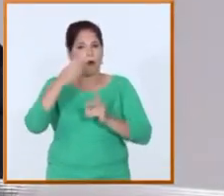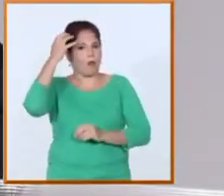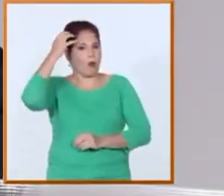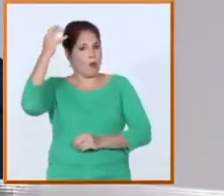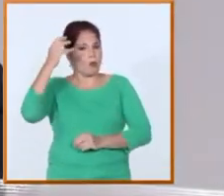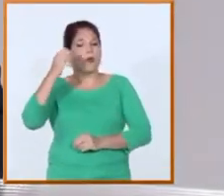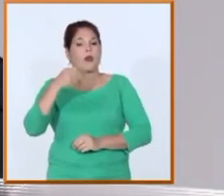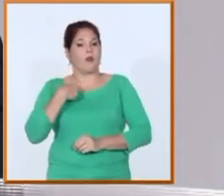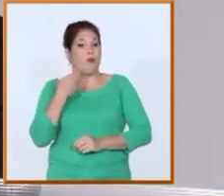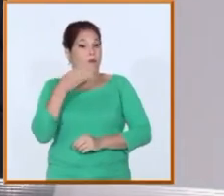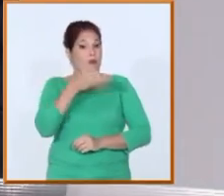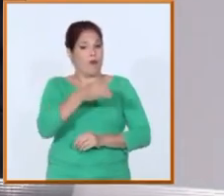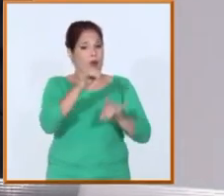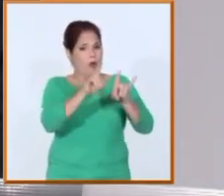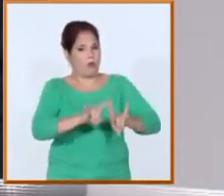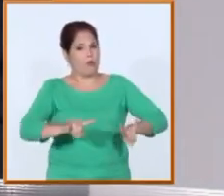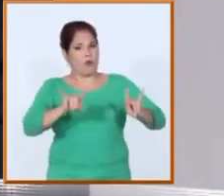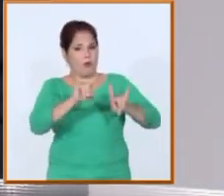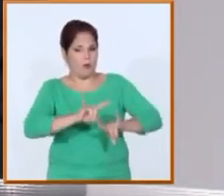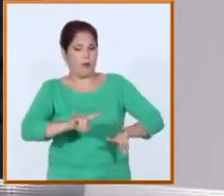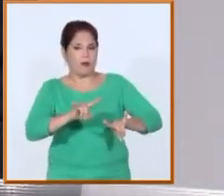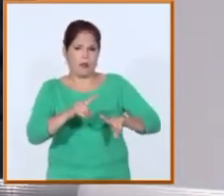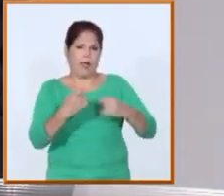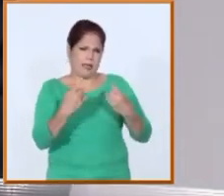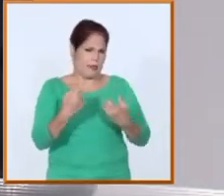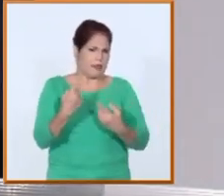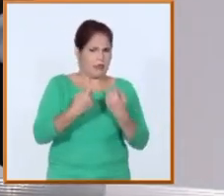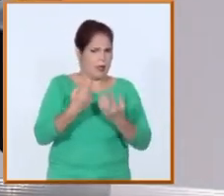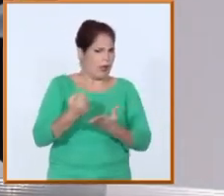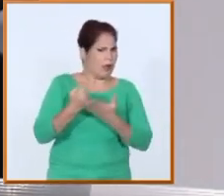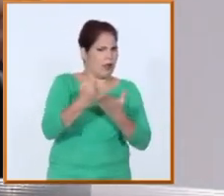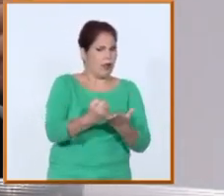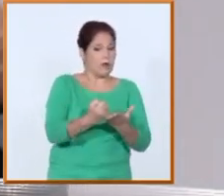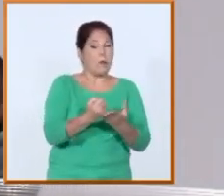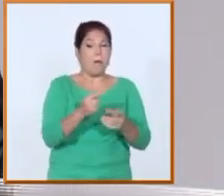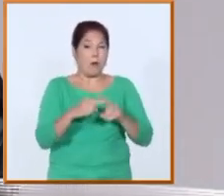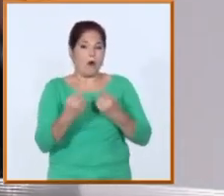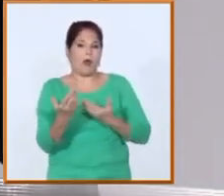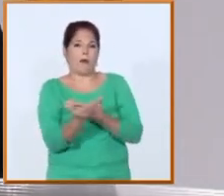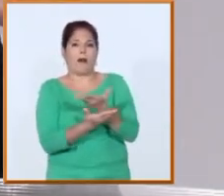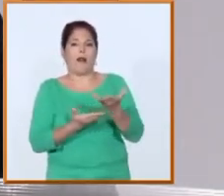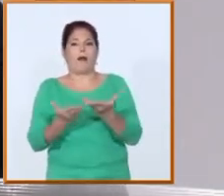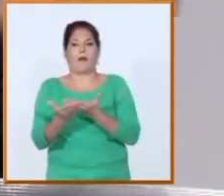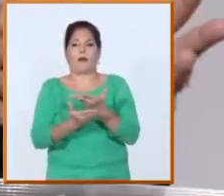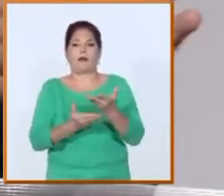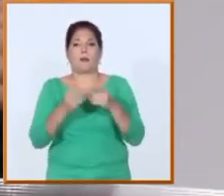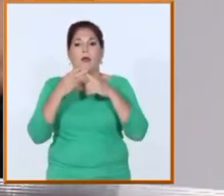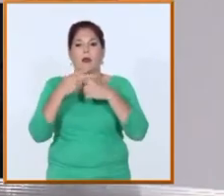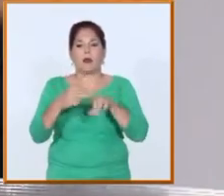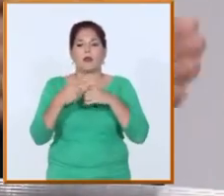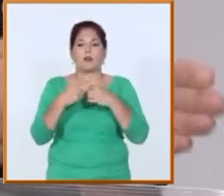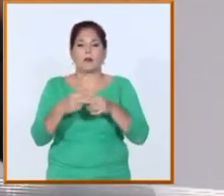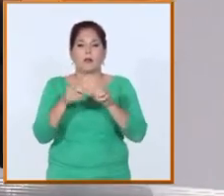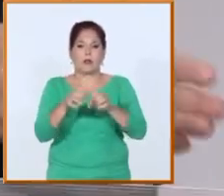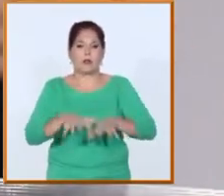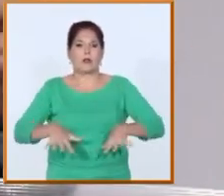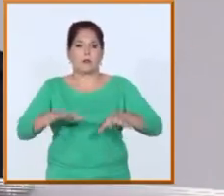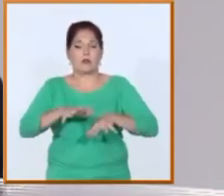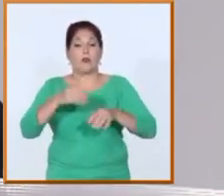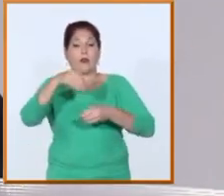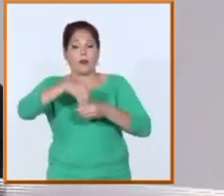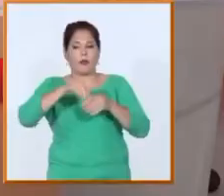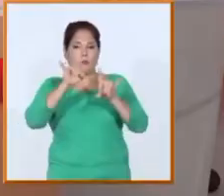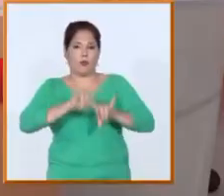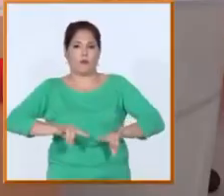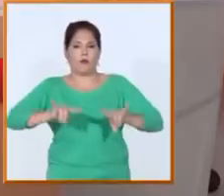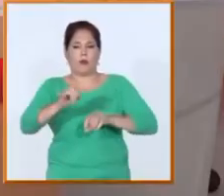acercan a las autoridades ministeriales de educación superior para gestionar la solución a determinado problema que tiene la universidad de su